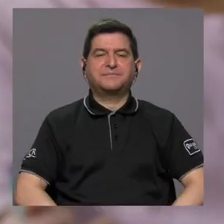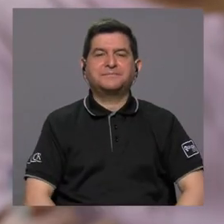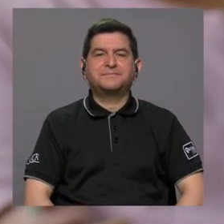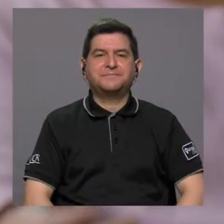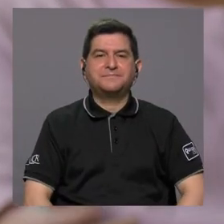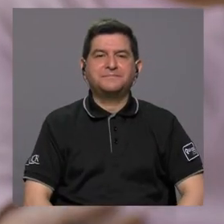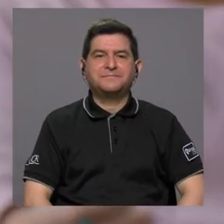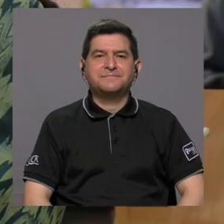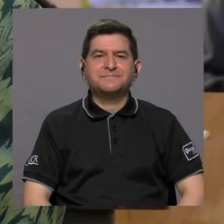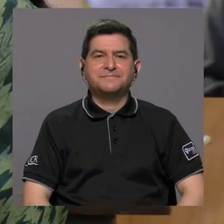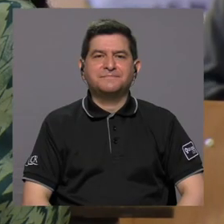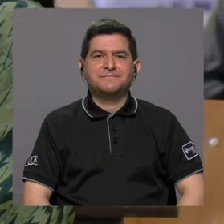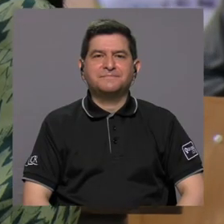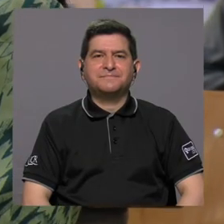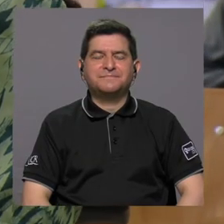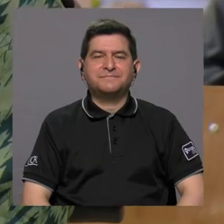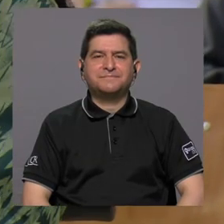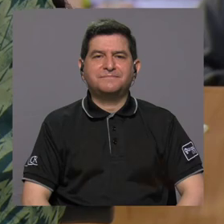persona.